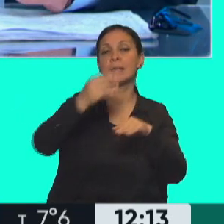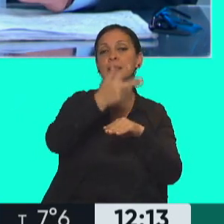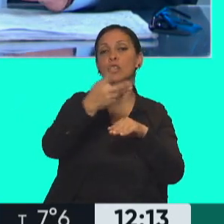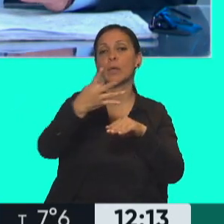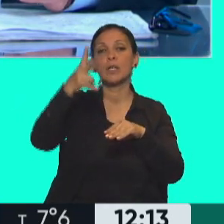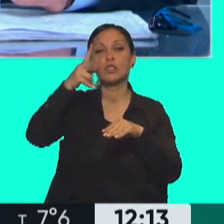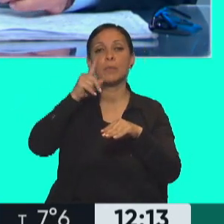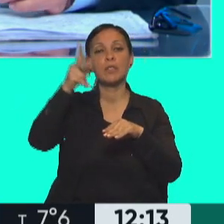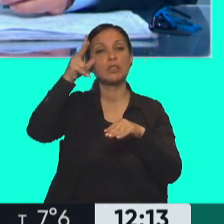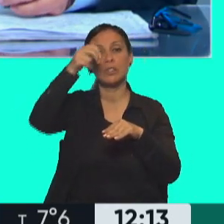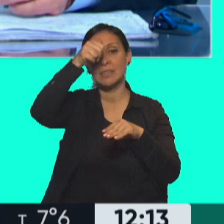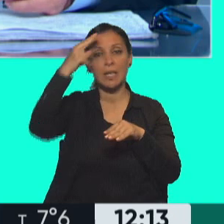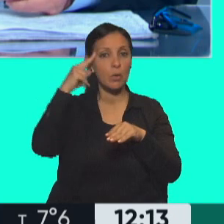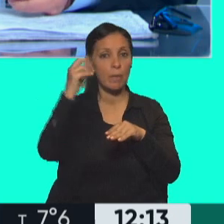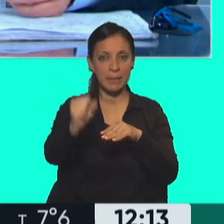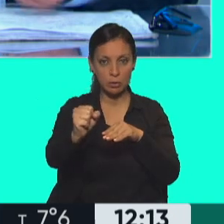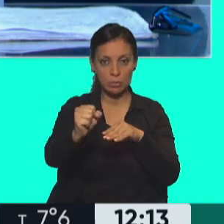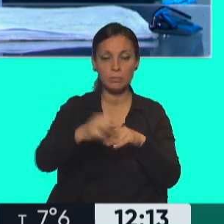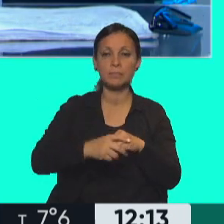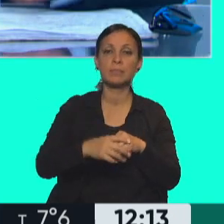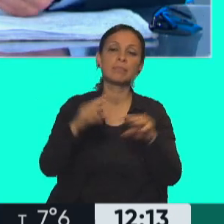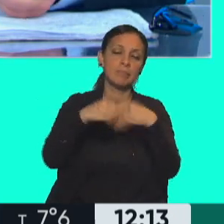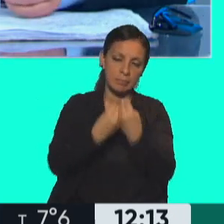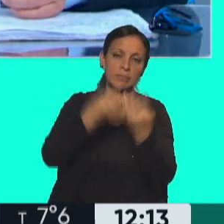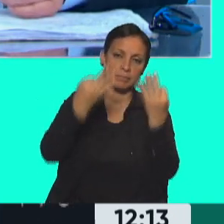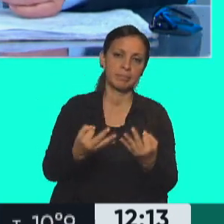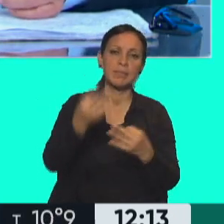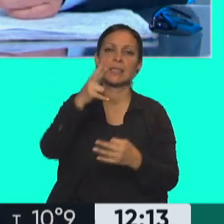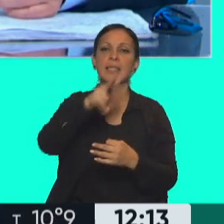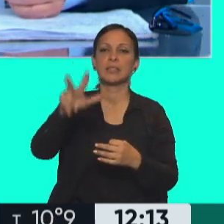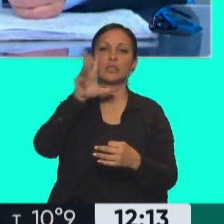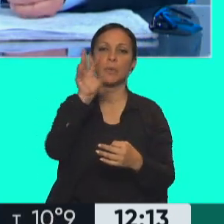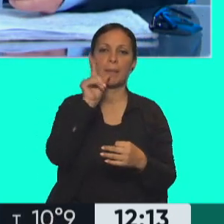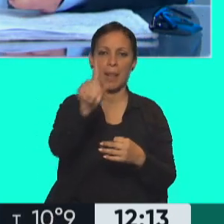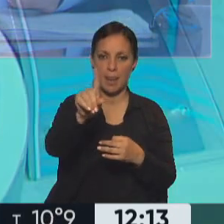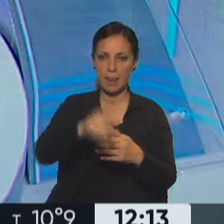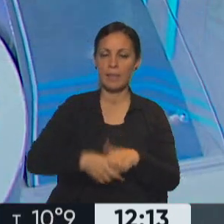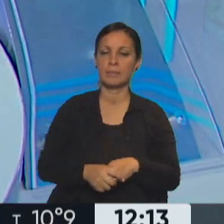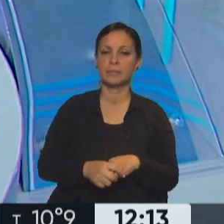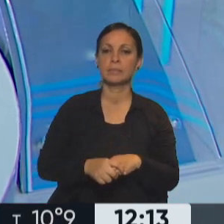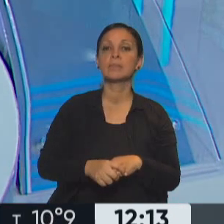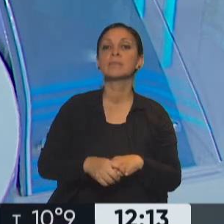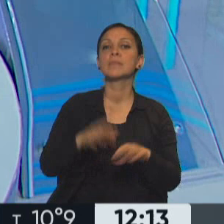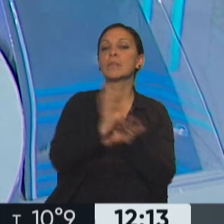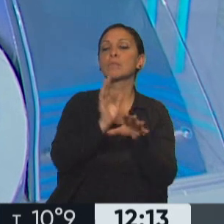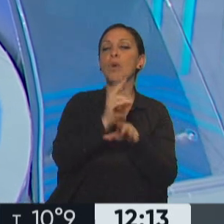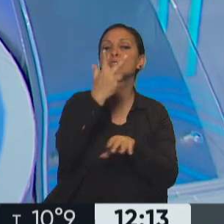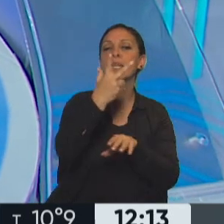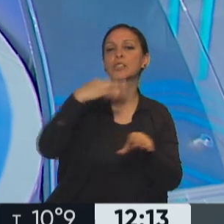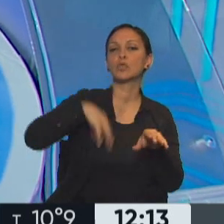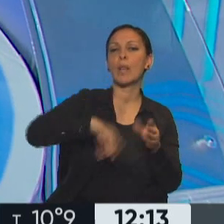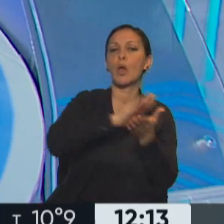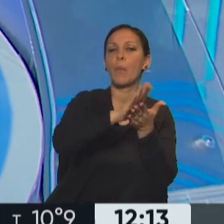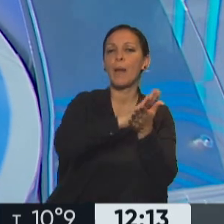.869 pesos, 350.000, digamos, para entenderlo, estos son tres canastas básicas y media